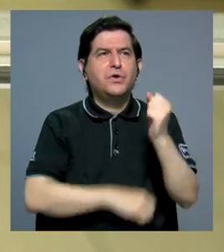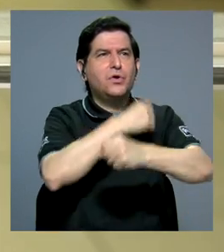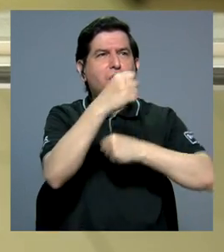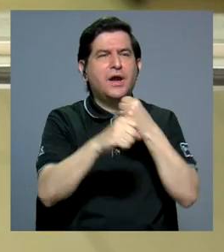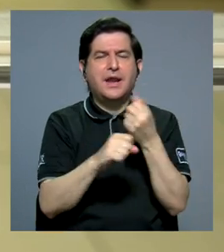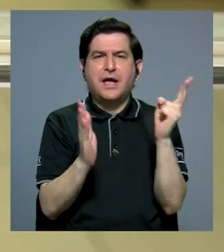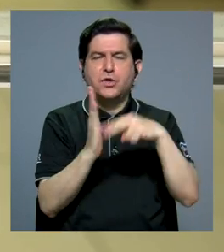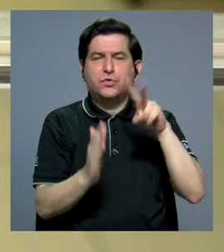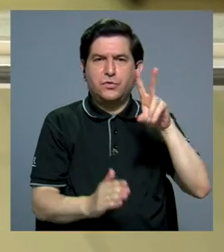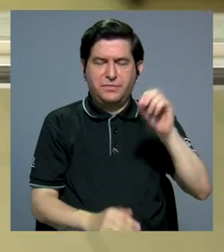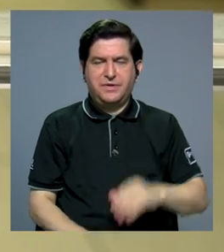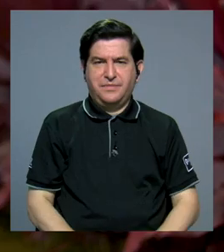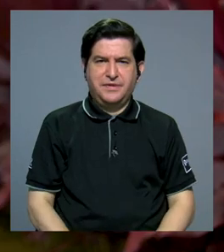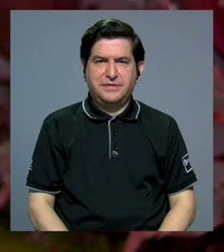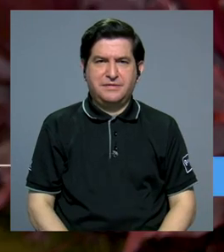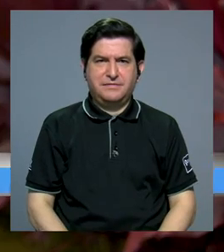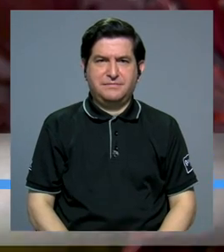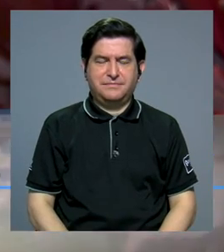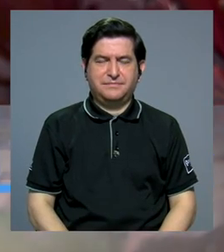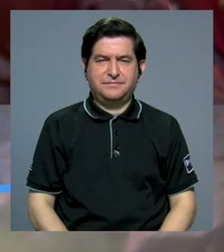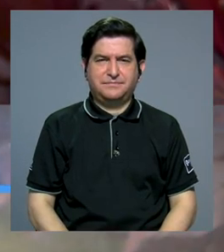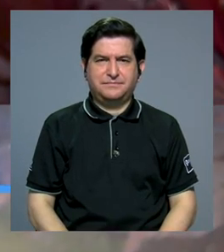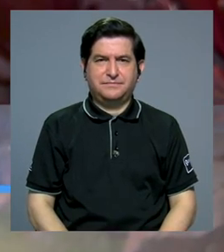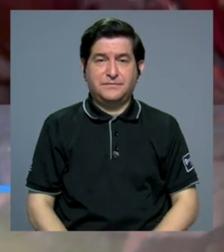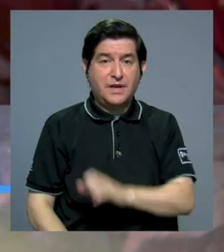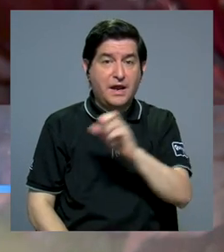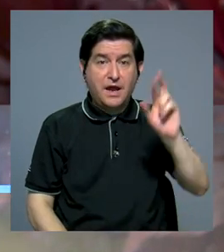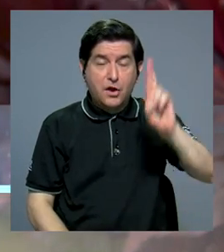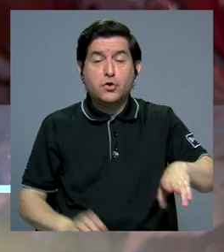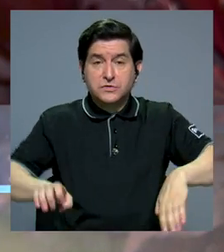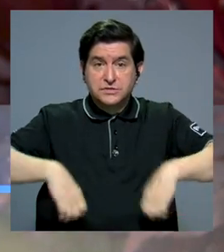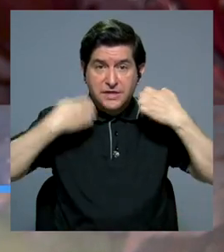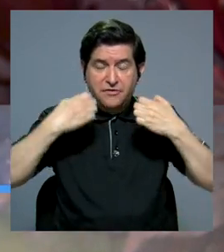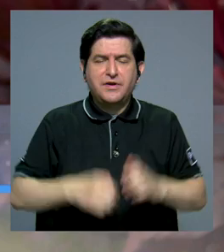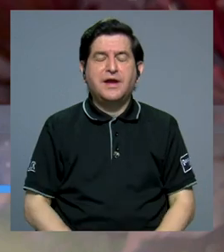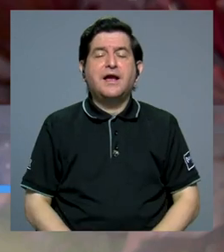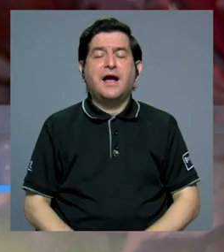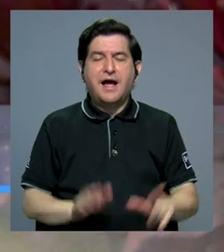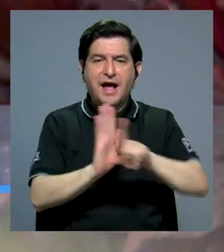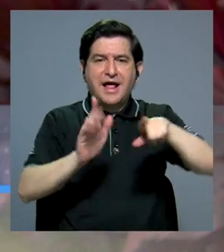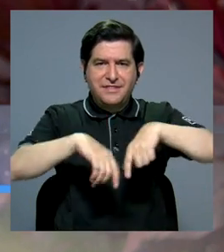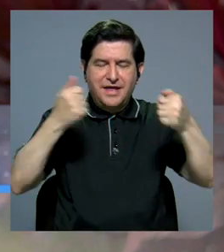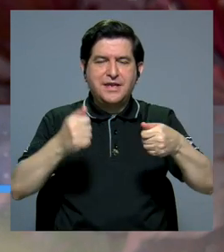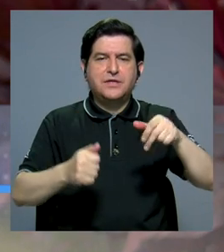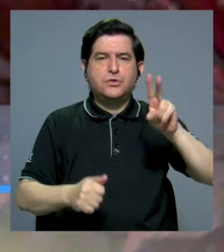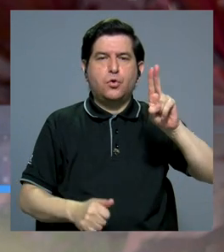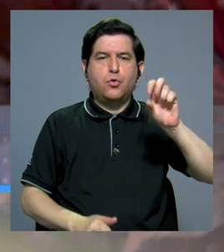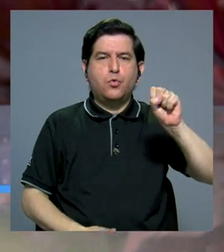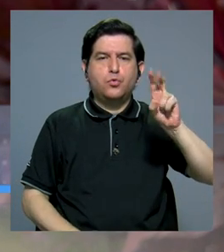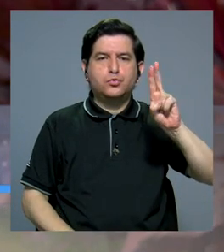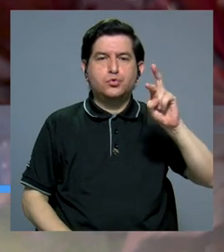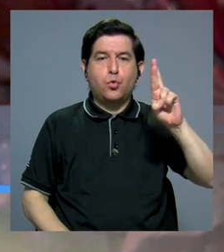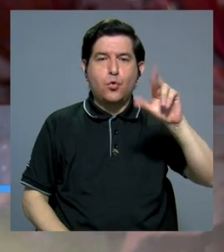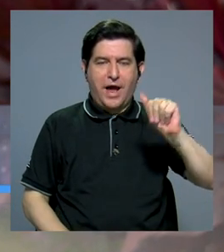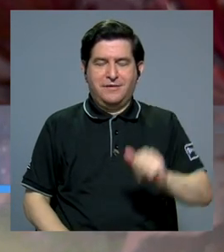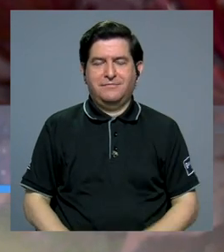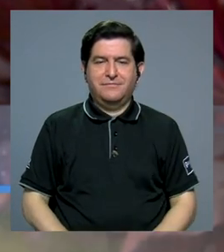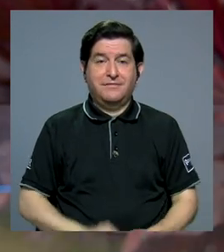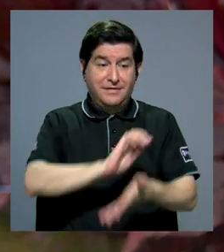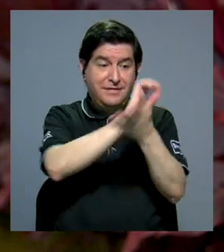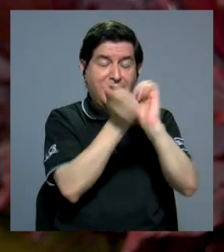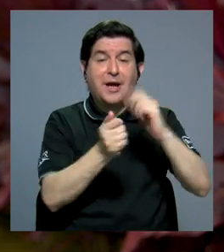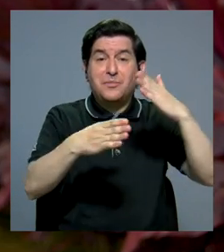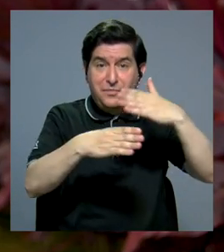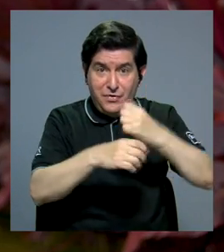año 2020, en Costa Rica existía el delito de usura. Lo que vino a hacer la